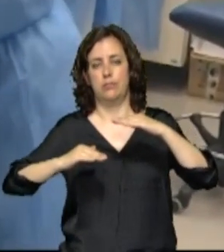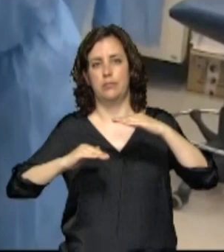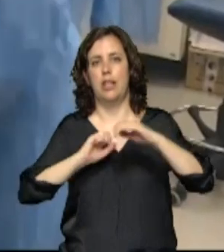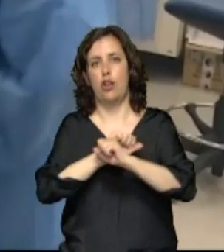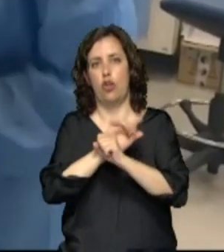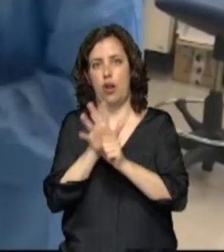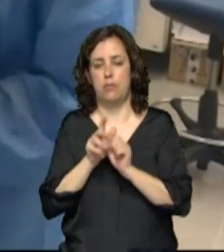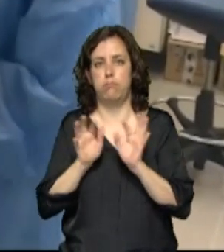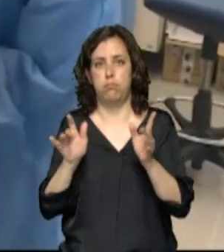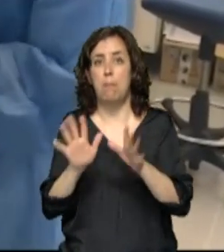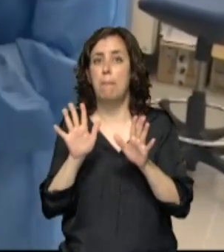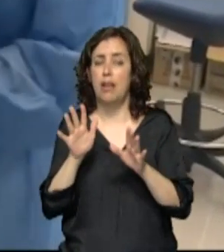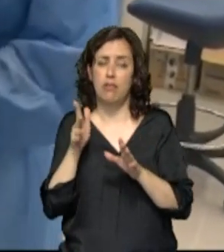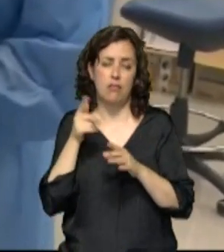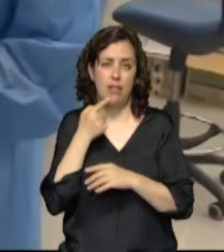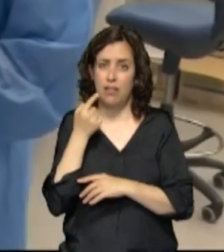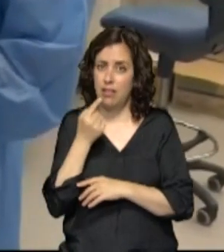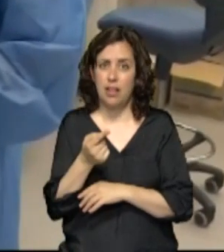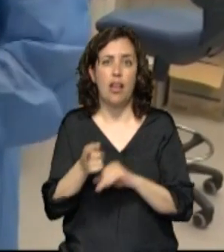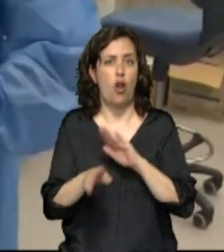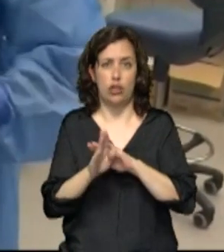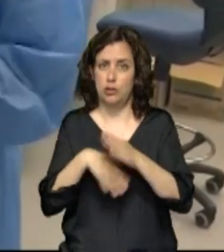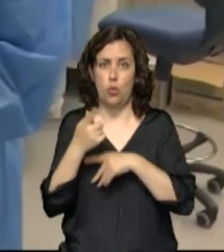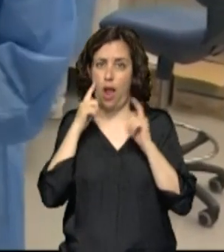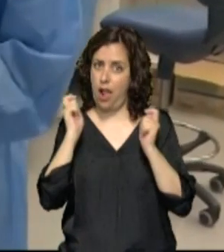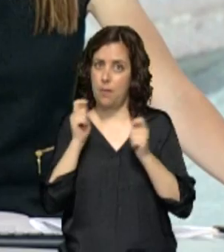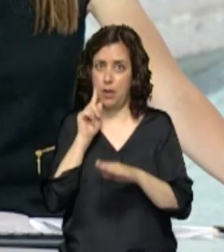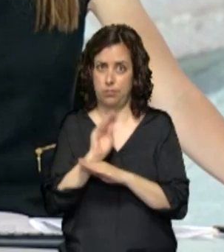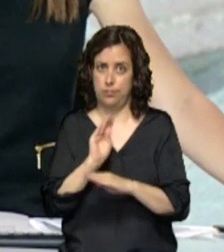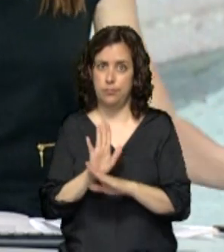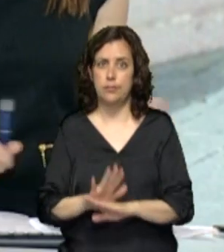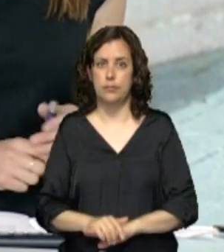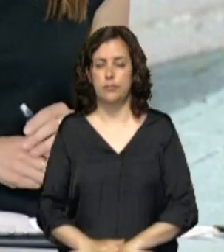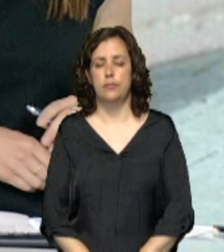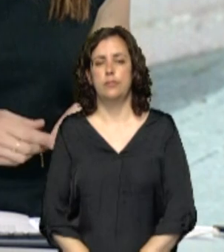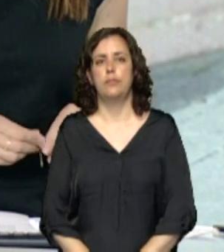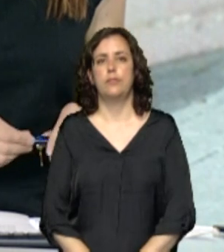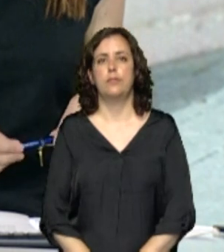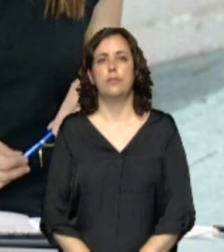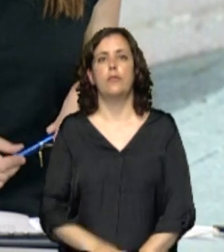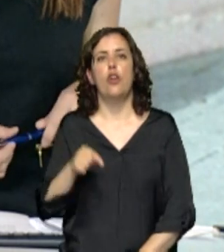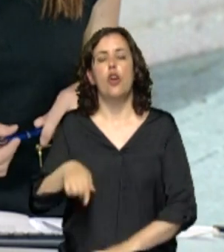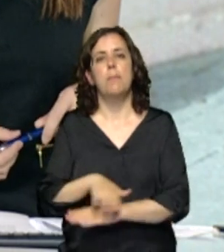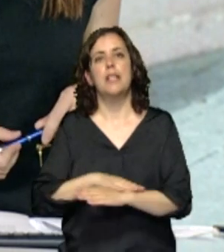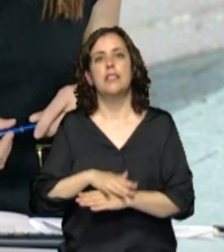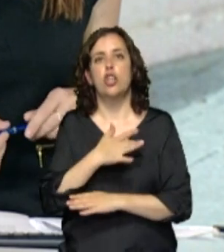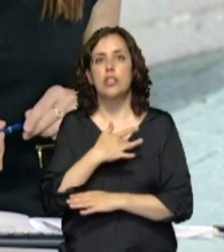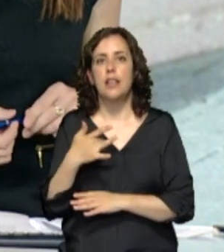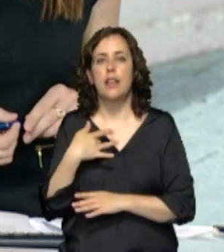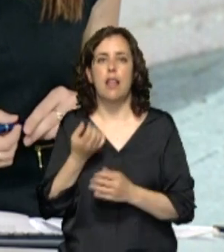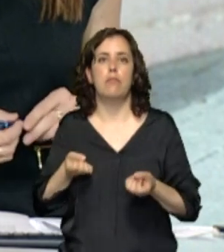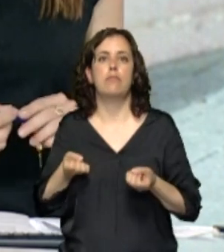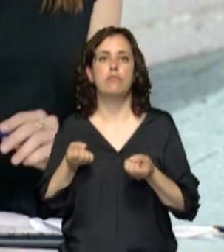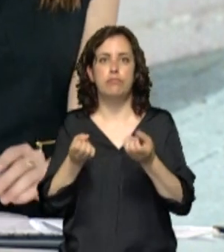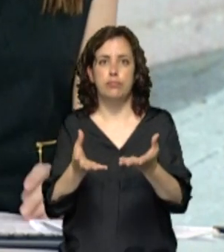recuerdan junto al resto de grupos que se siguen en estado de alarma. Bueno, pues sí, precisamente. El Ministerio de Sanidad ha hecho públicas